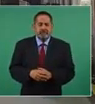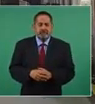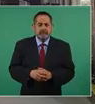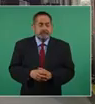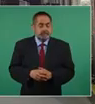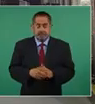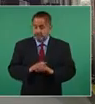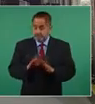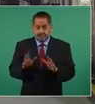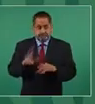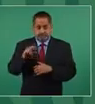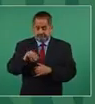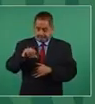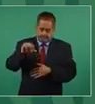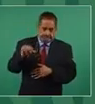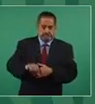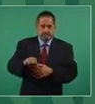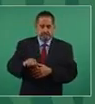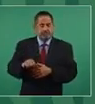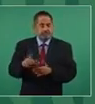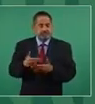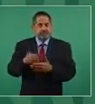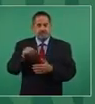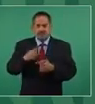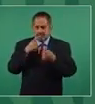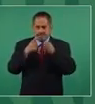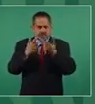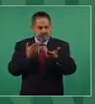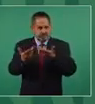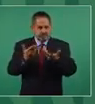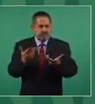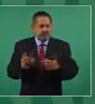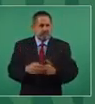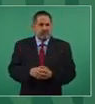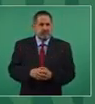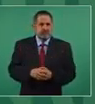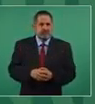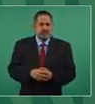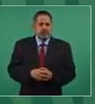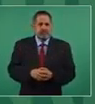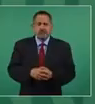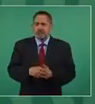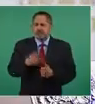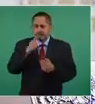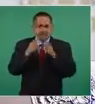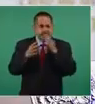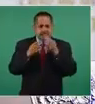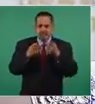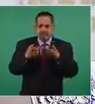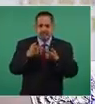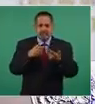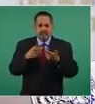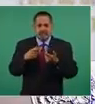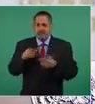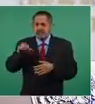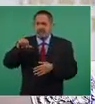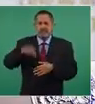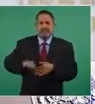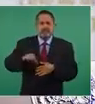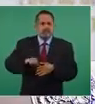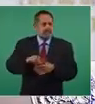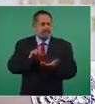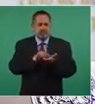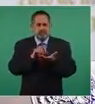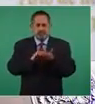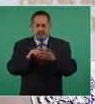Ahora no, es más, la réplica se da en las